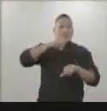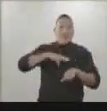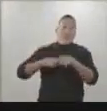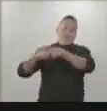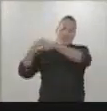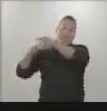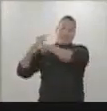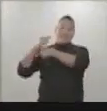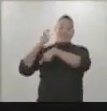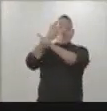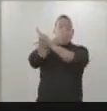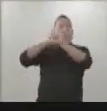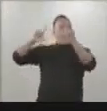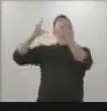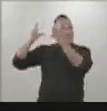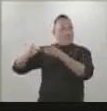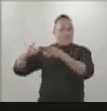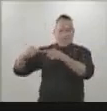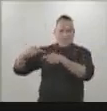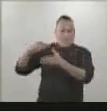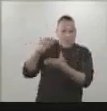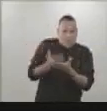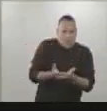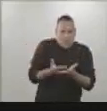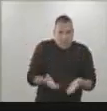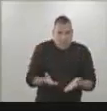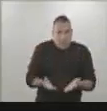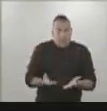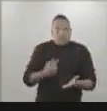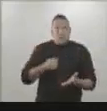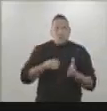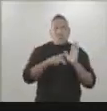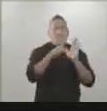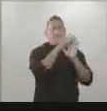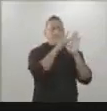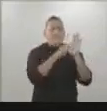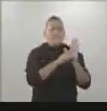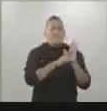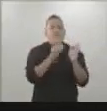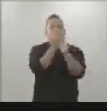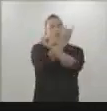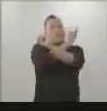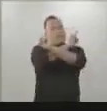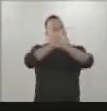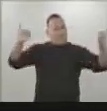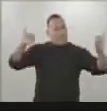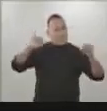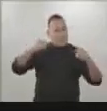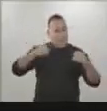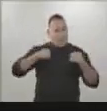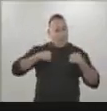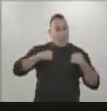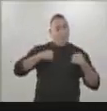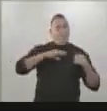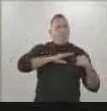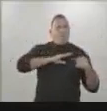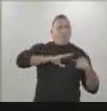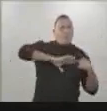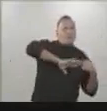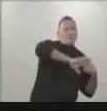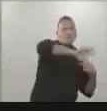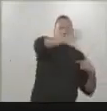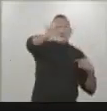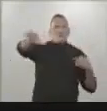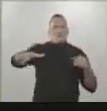que nació con el libertador y que sostenemos al reafirmar los principios de independencia y soberanía